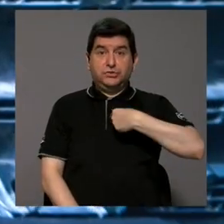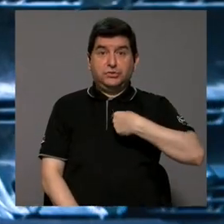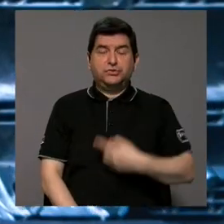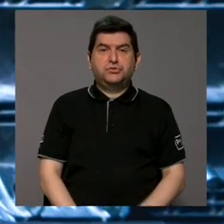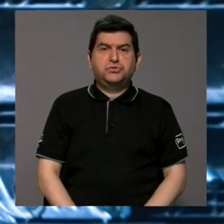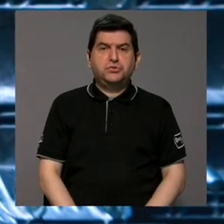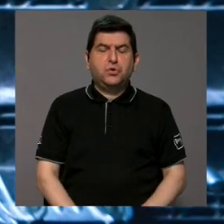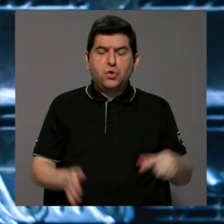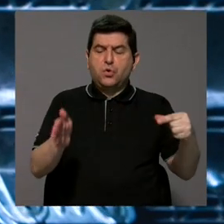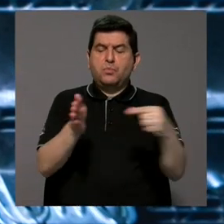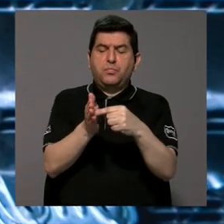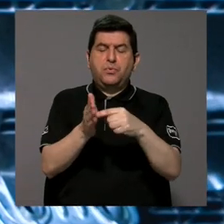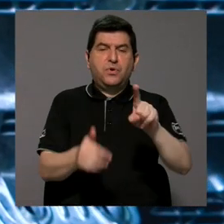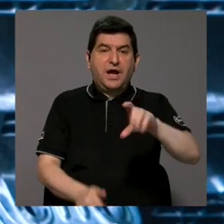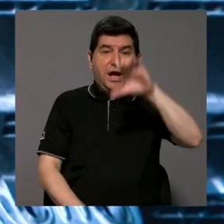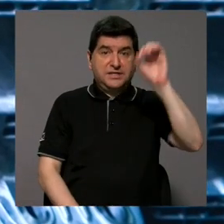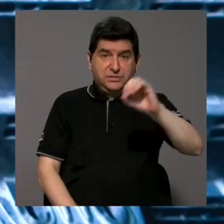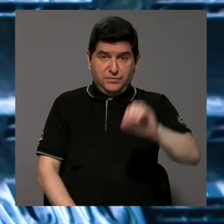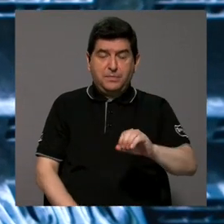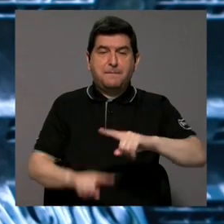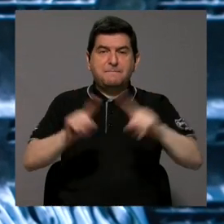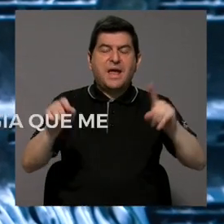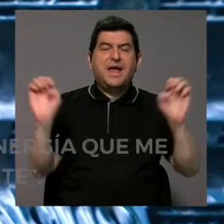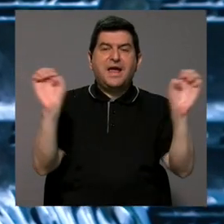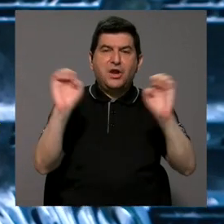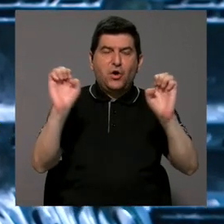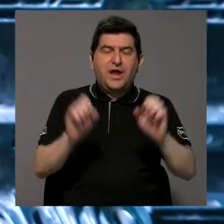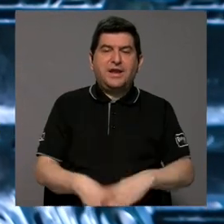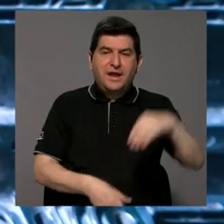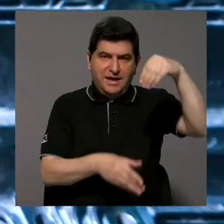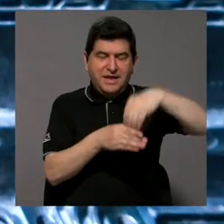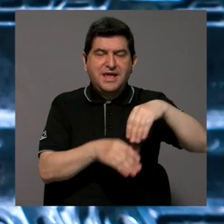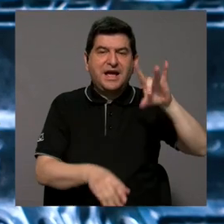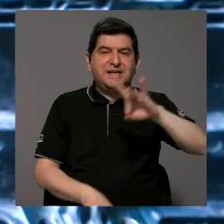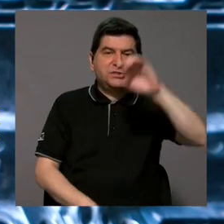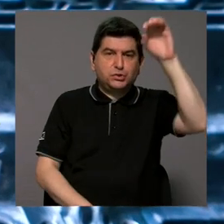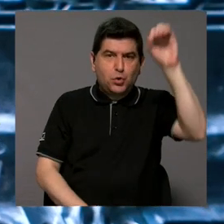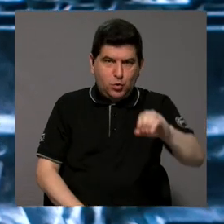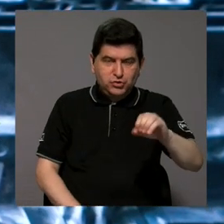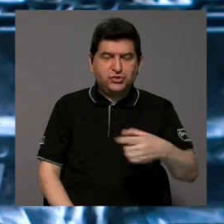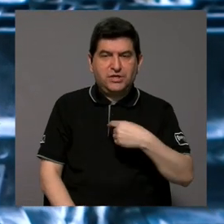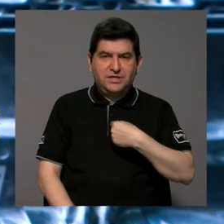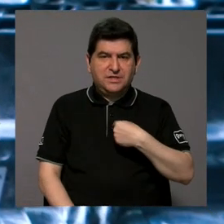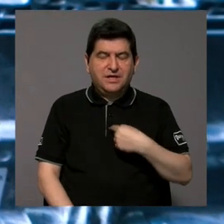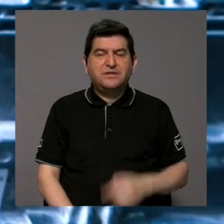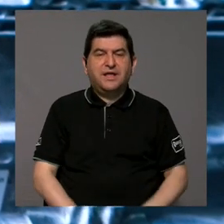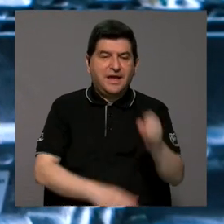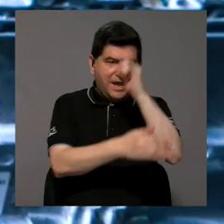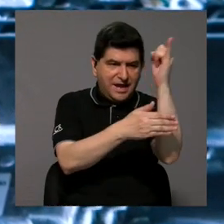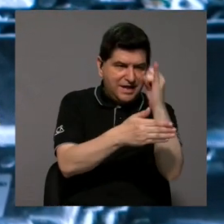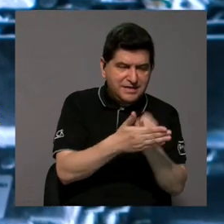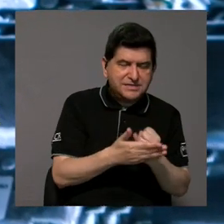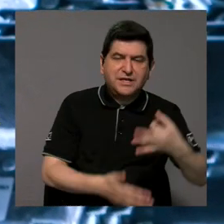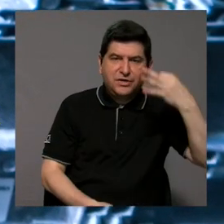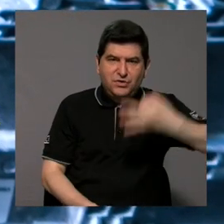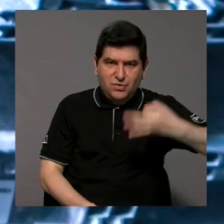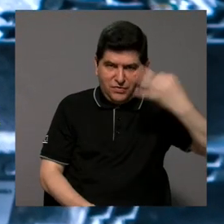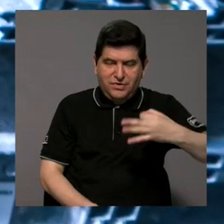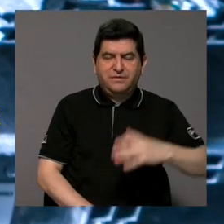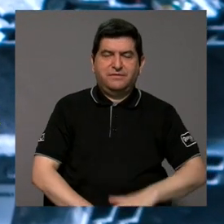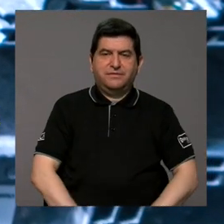puedo cargar siempre al 100%, pero la energía que me cabe es un 80% de lo que yo tenía diseñado originalmente.